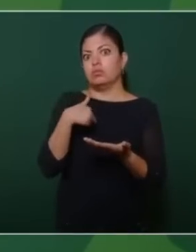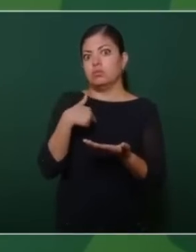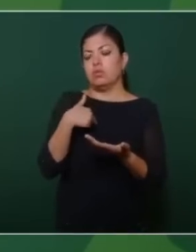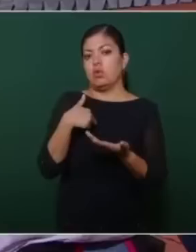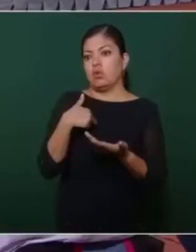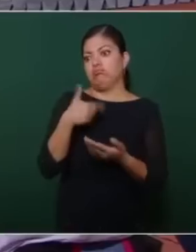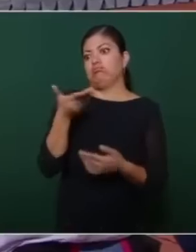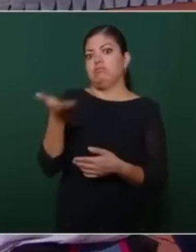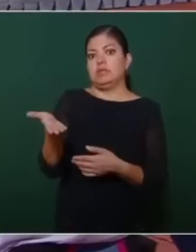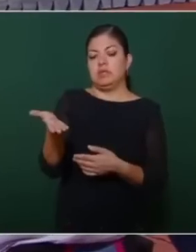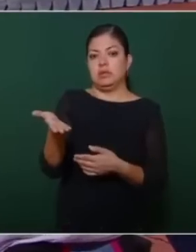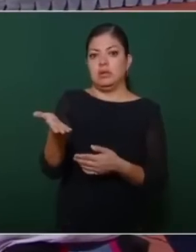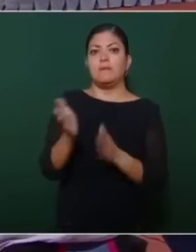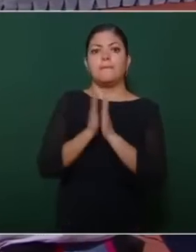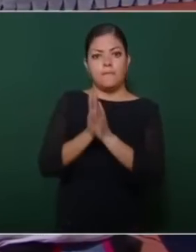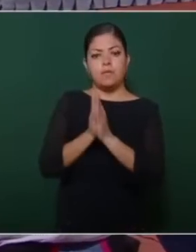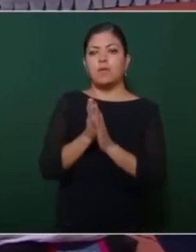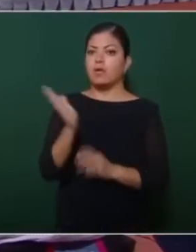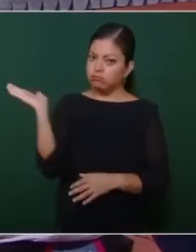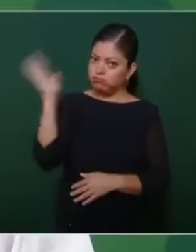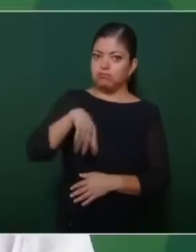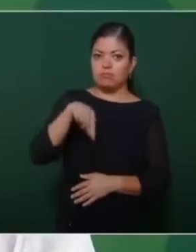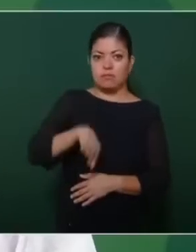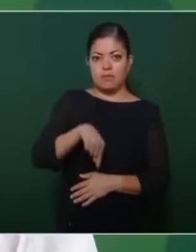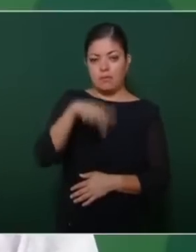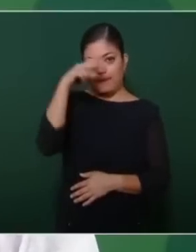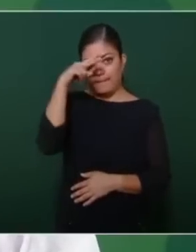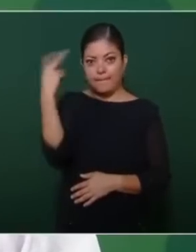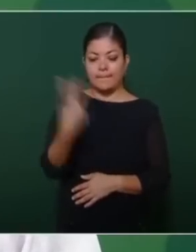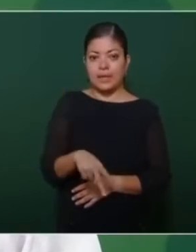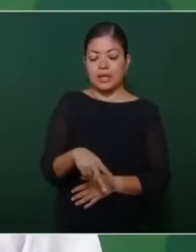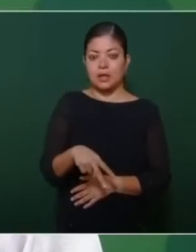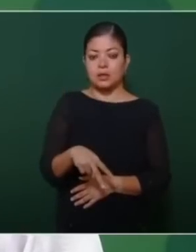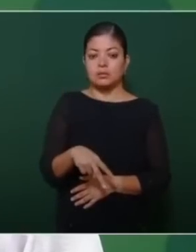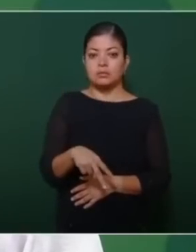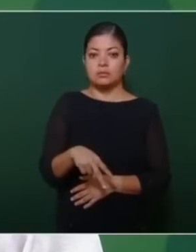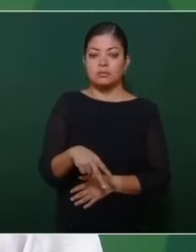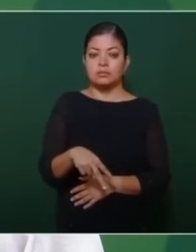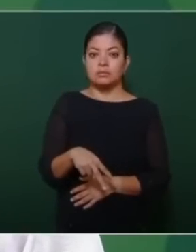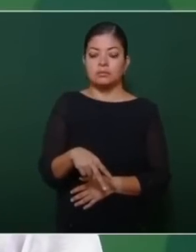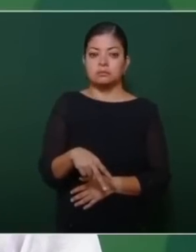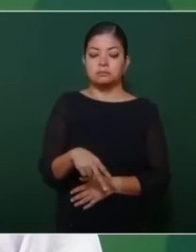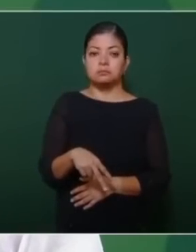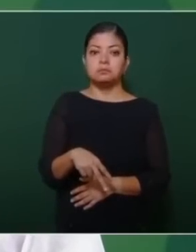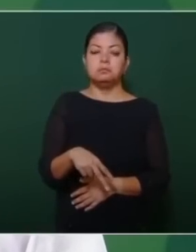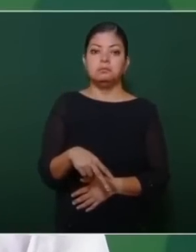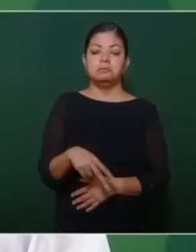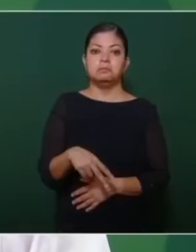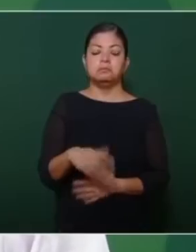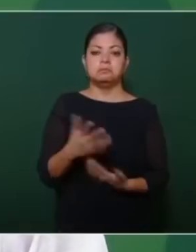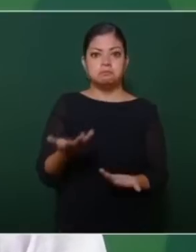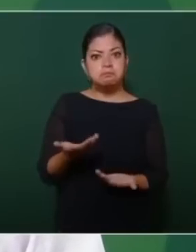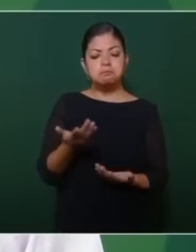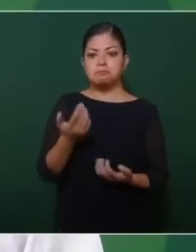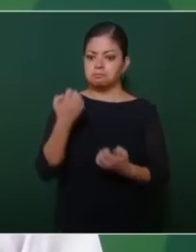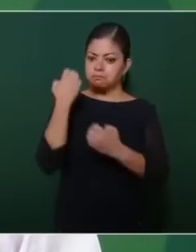fue amenazado por el gobierno de Estados Unidos cuando estaba Donald Trump, porque los priistas y los panistas habían